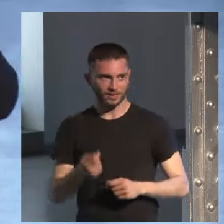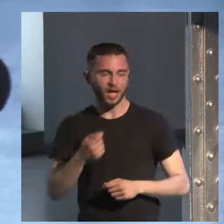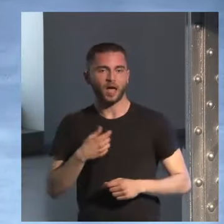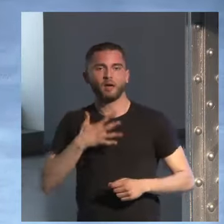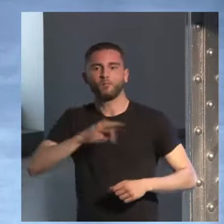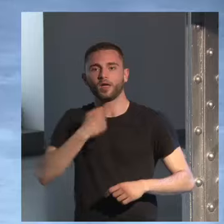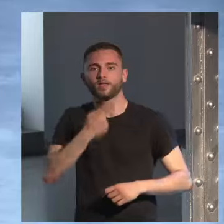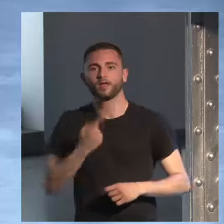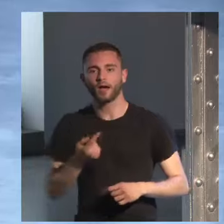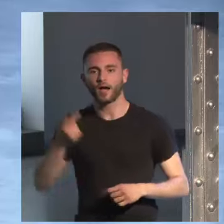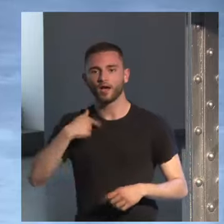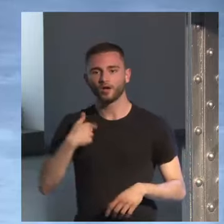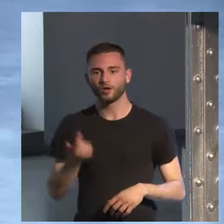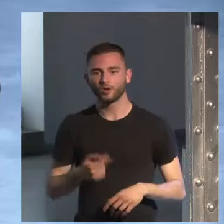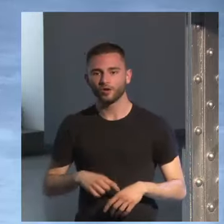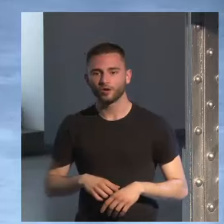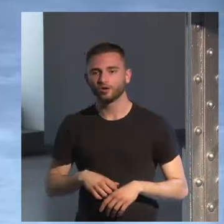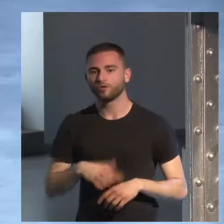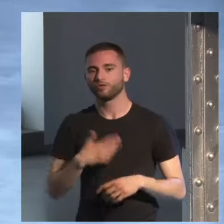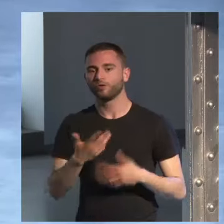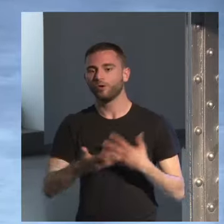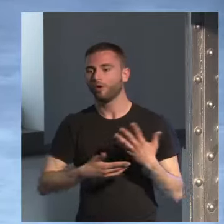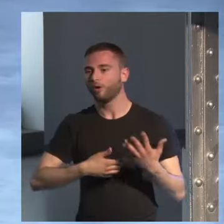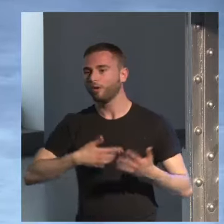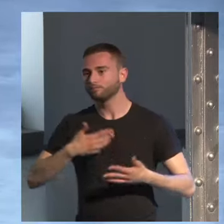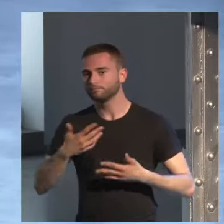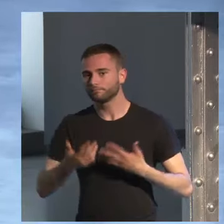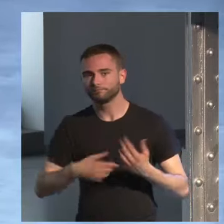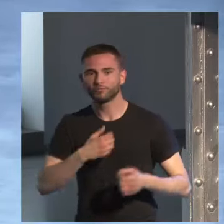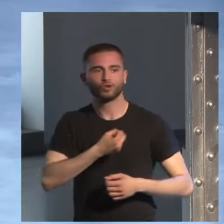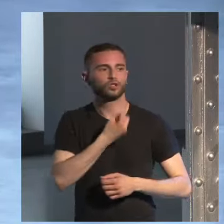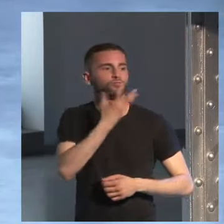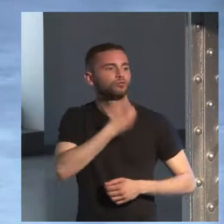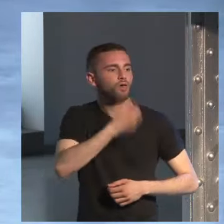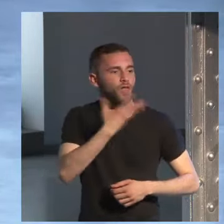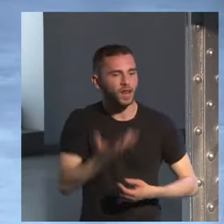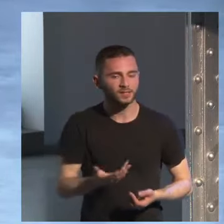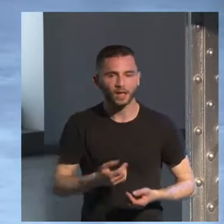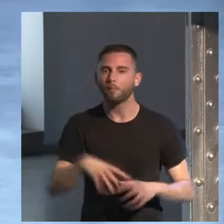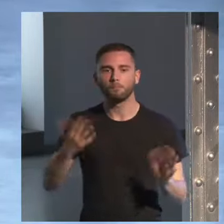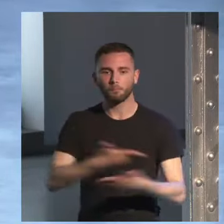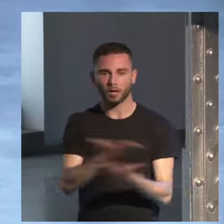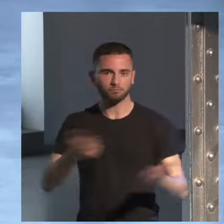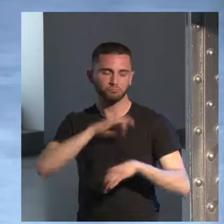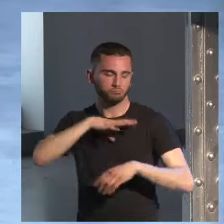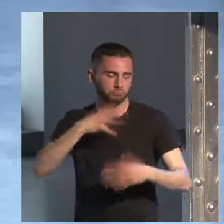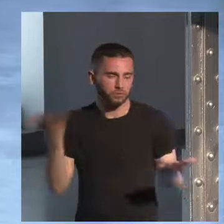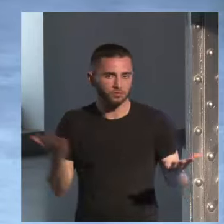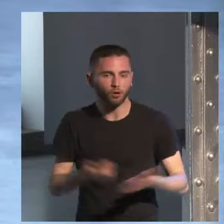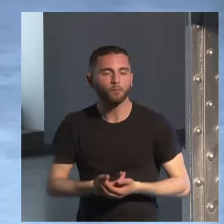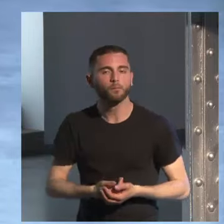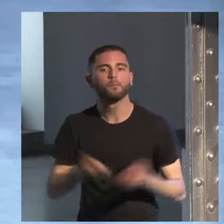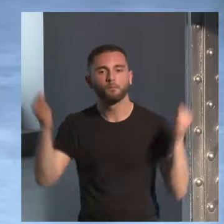adventista del séptimo día y socialista pues vale todos contentos procura